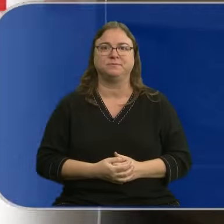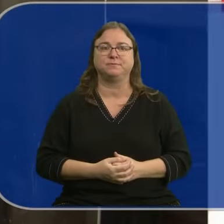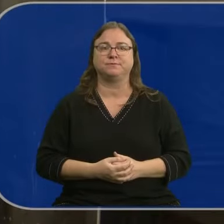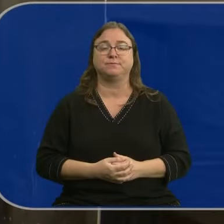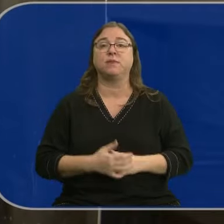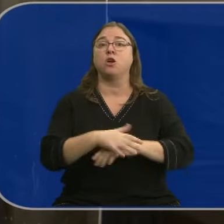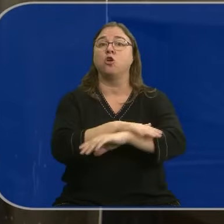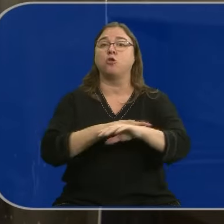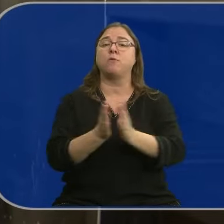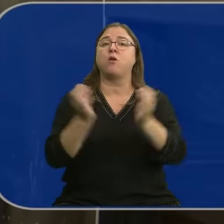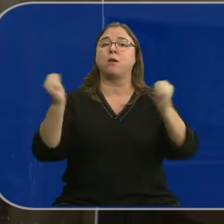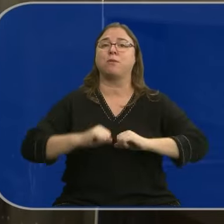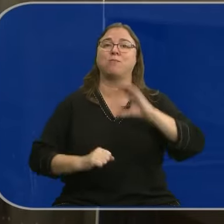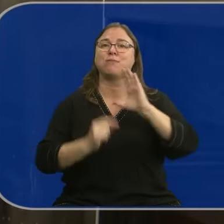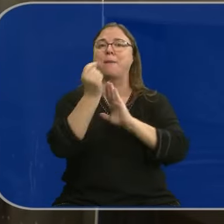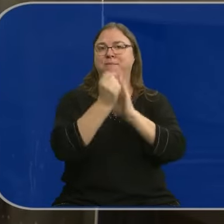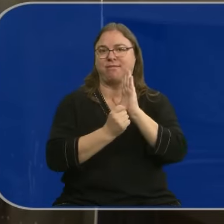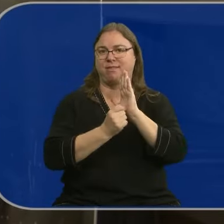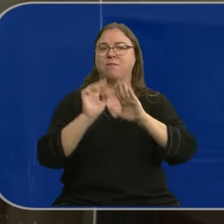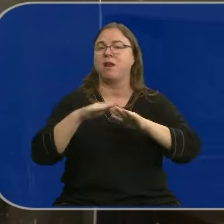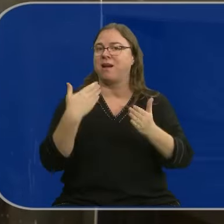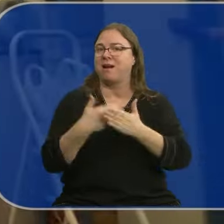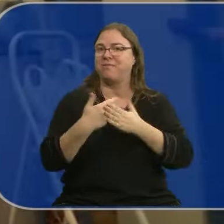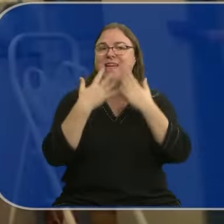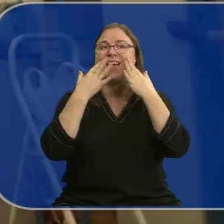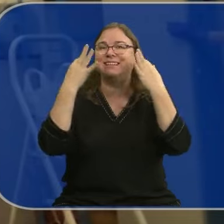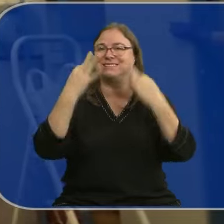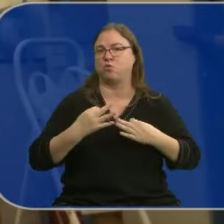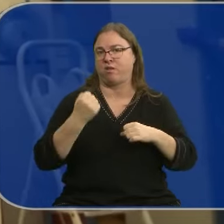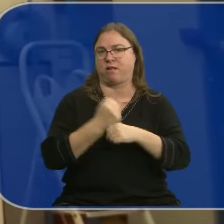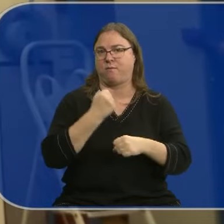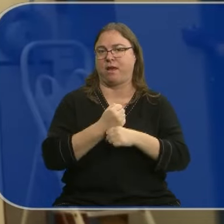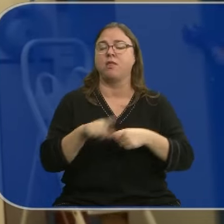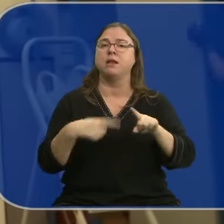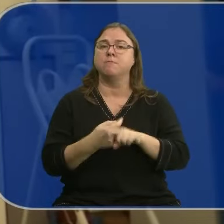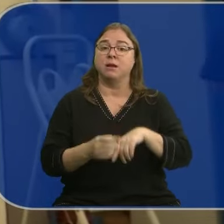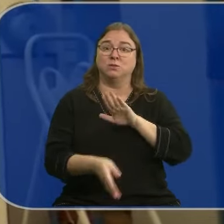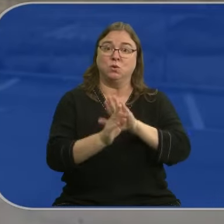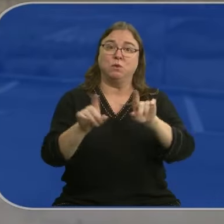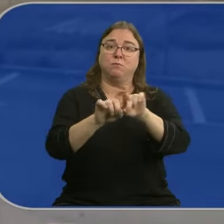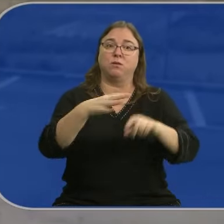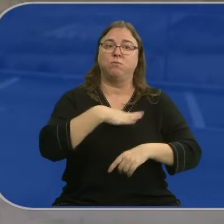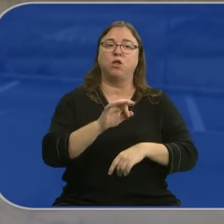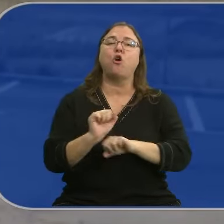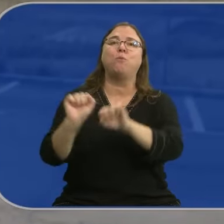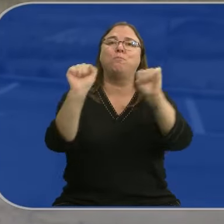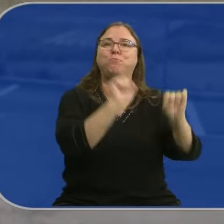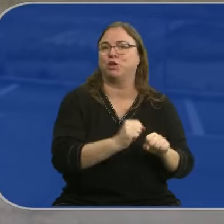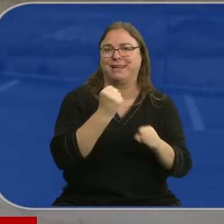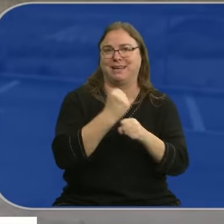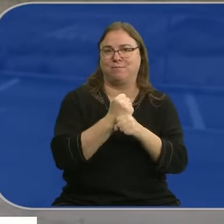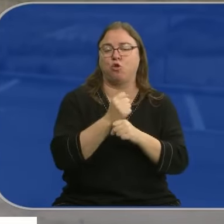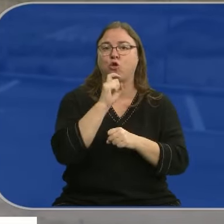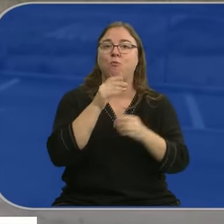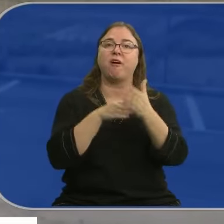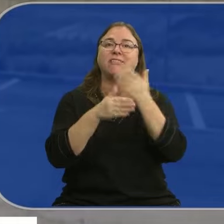El gobierno ha aprobado un paquete de medidas para garantizar la seguridad de los trabajadores y la viabilidad de las empresas. Proteger el empleo a través de